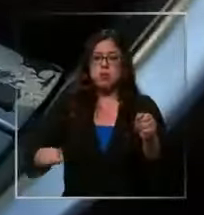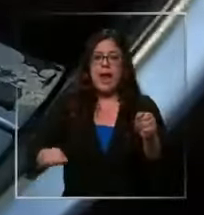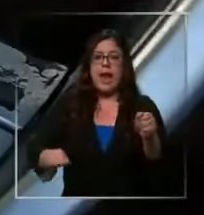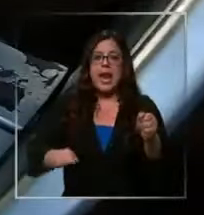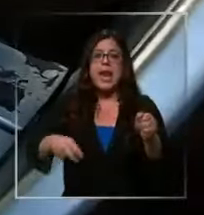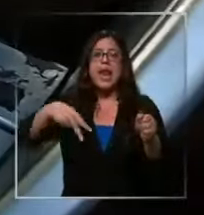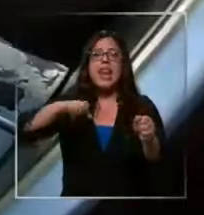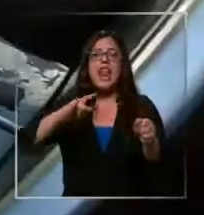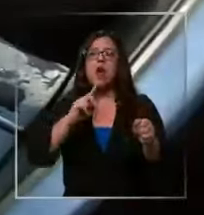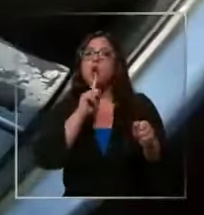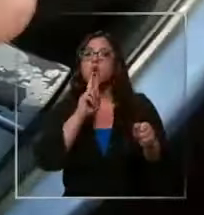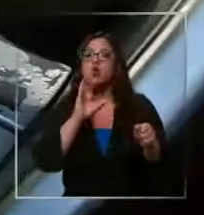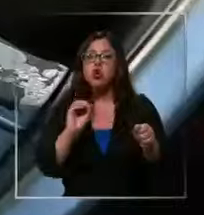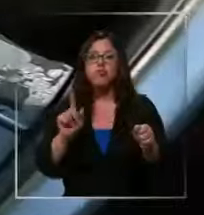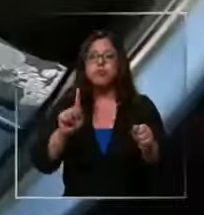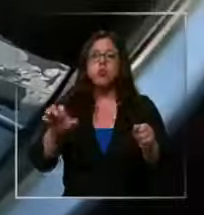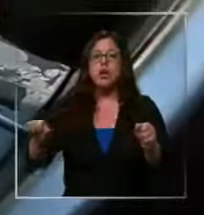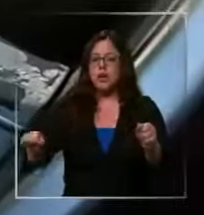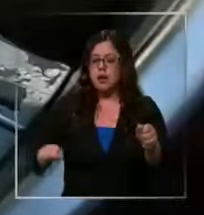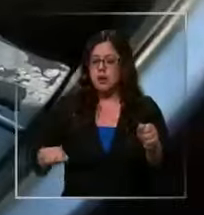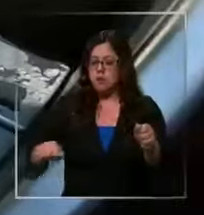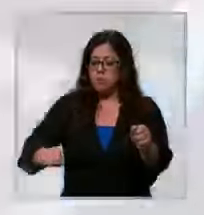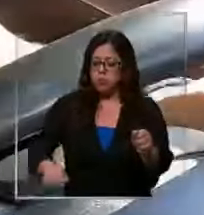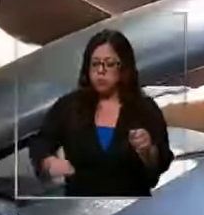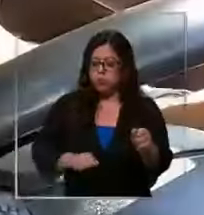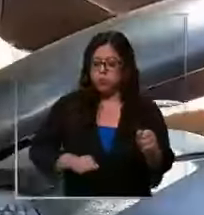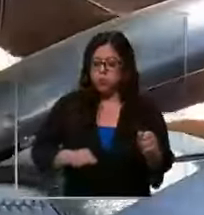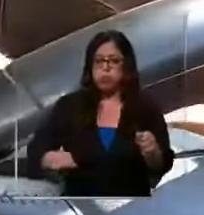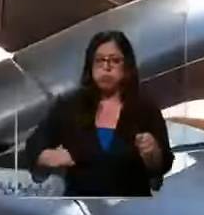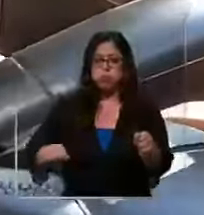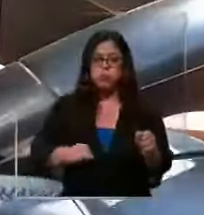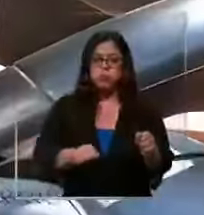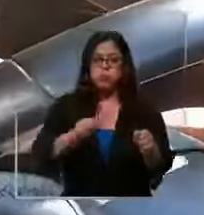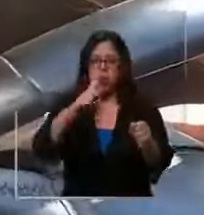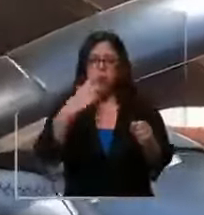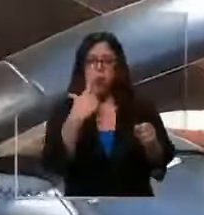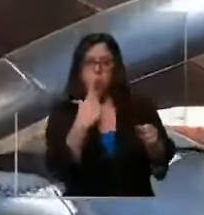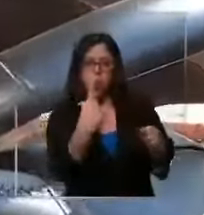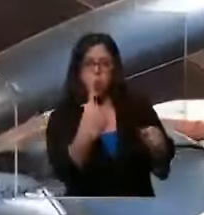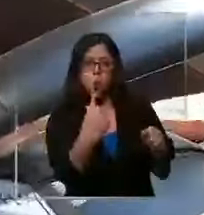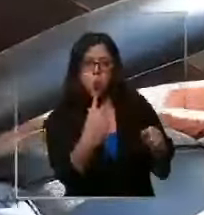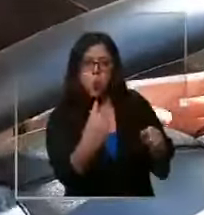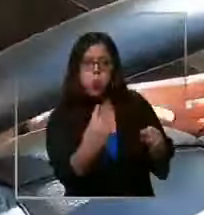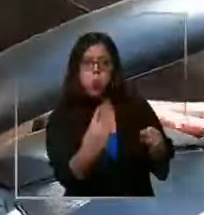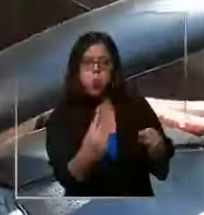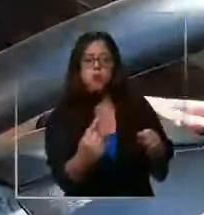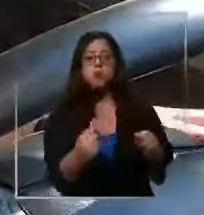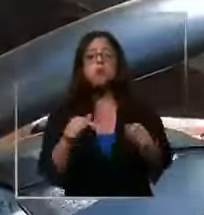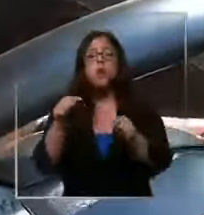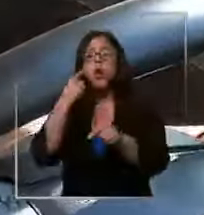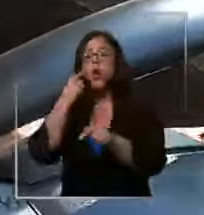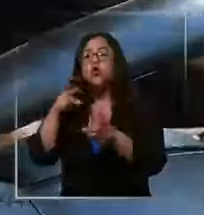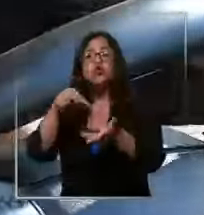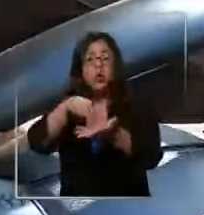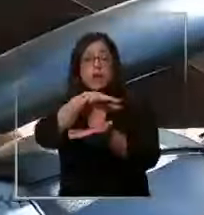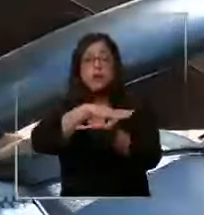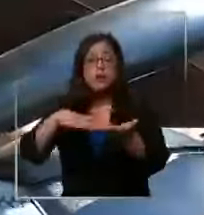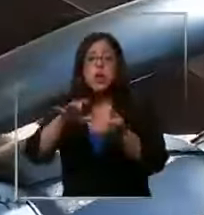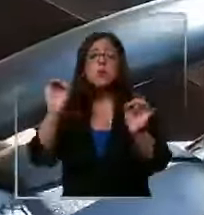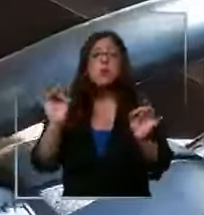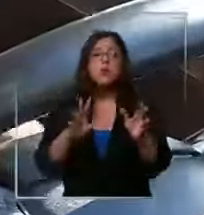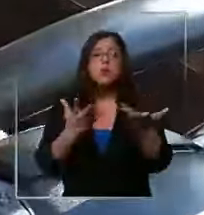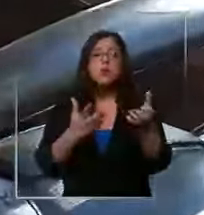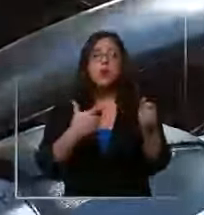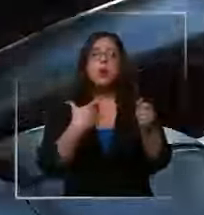soltando el acelerador, que poniendo neutro. Si tú andas muy rápido en la ciudad, lo más probable es que vas a acelerar mucho, pero vas a esperar